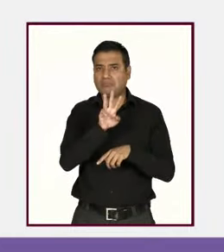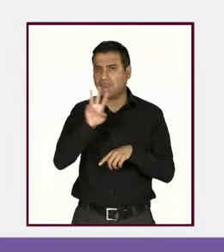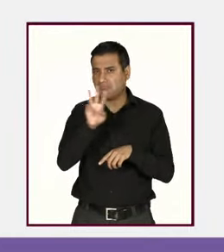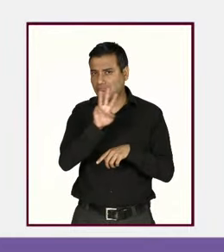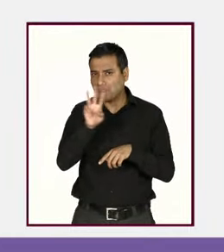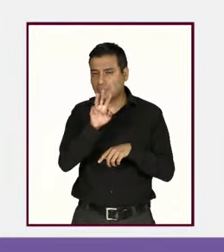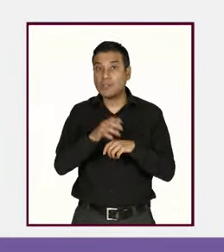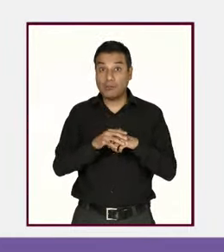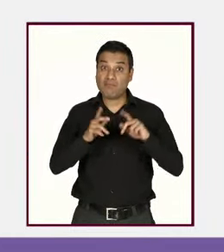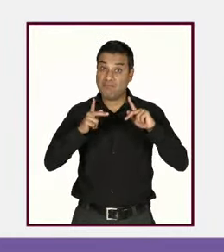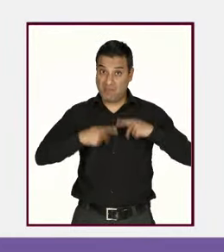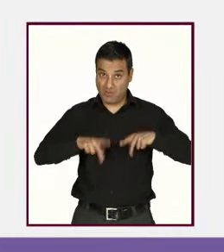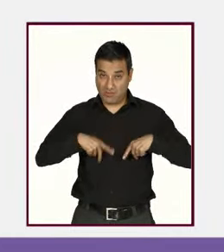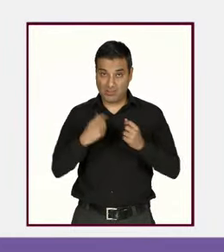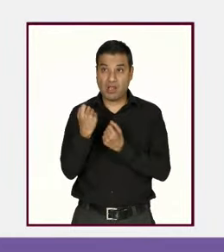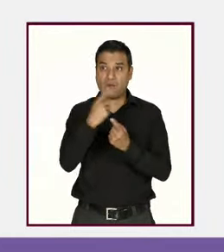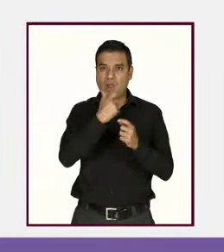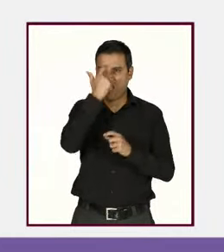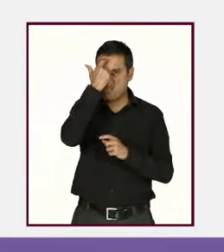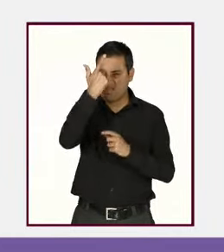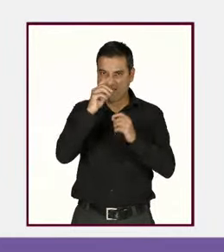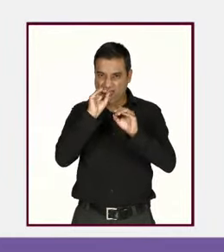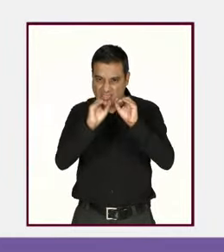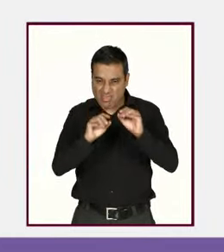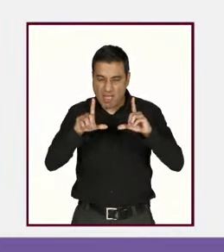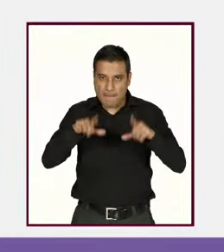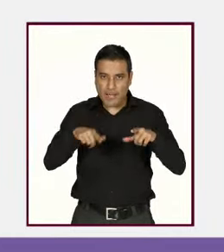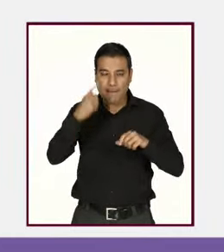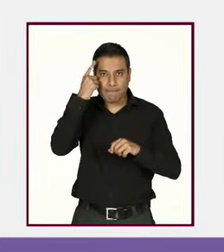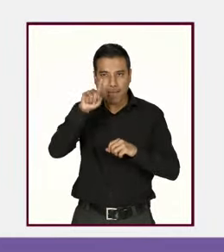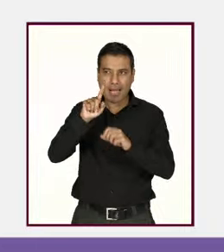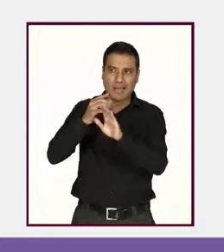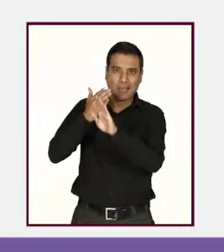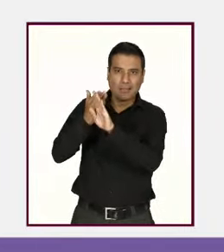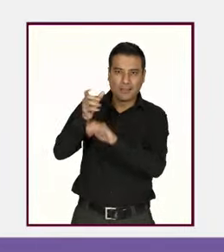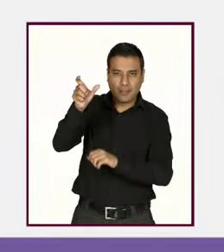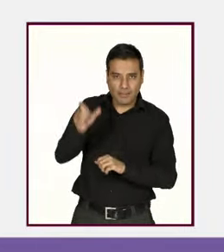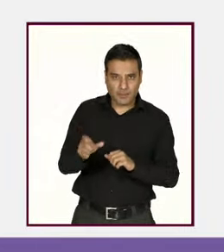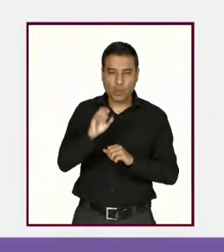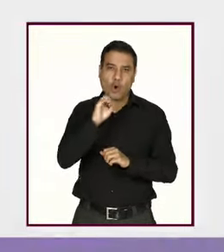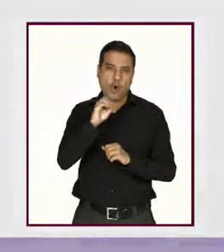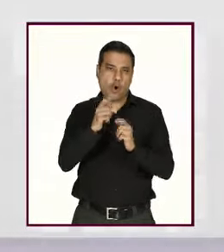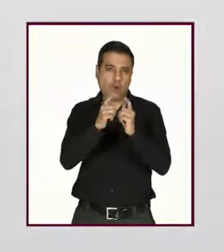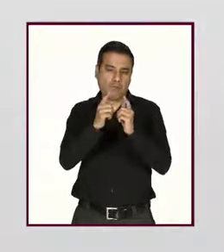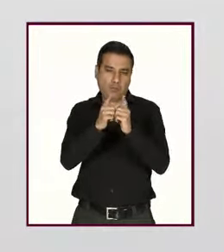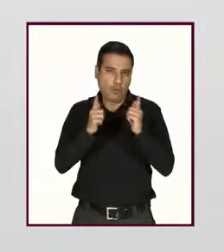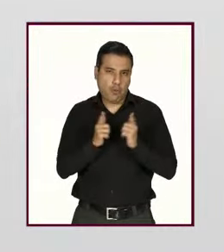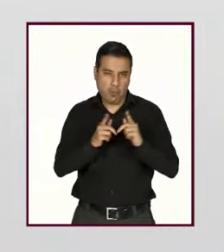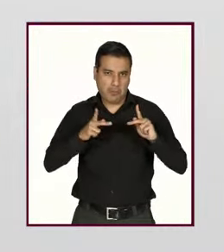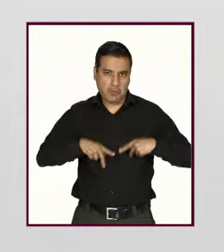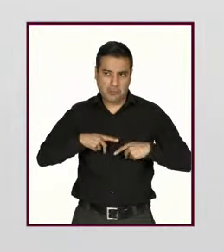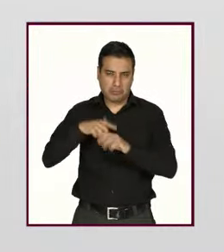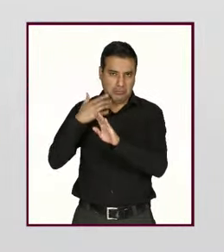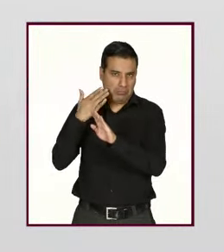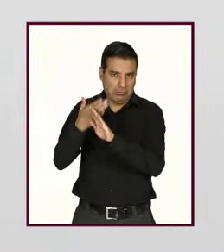ser creadas específicamente para atacar a una persona, a un grupo de personas. O pueden